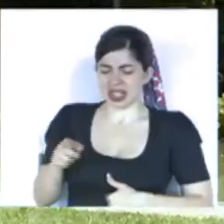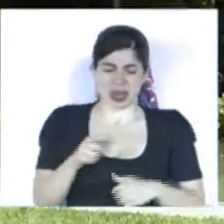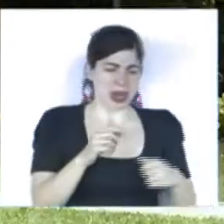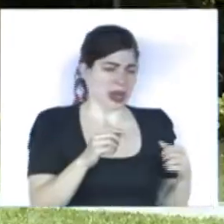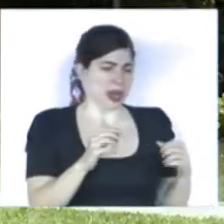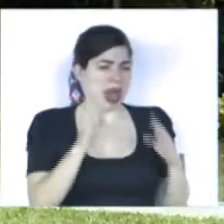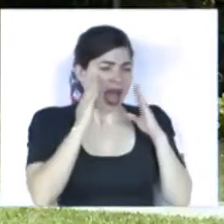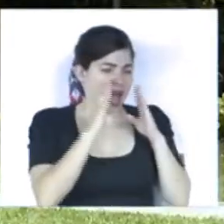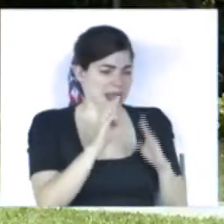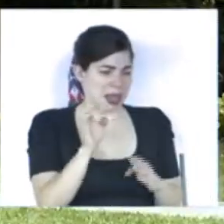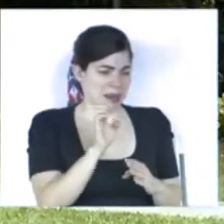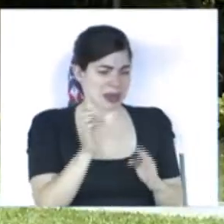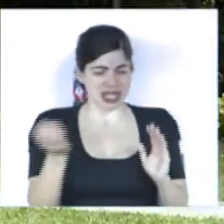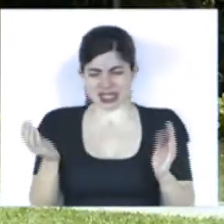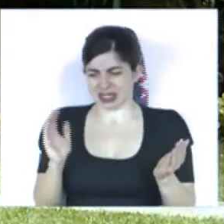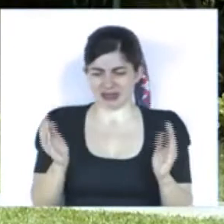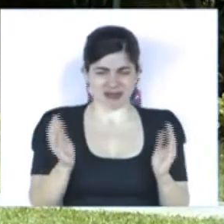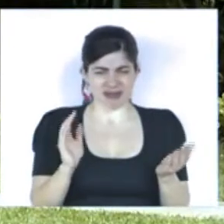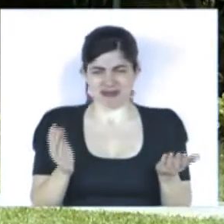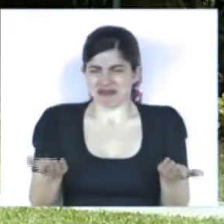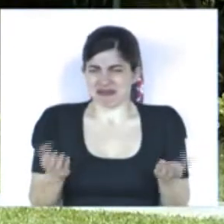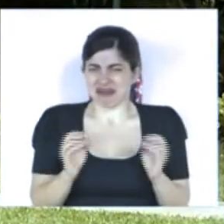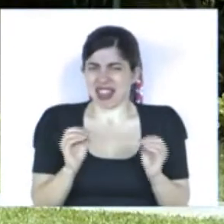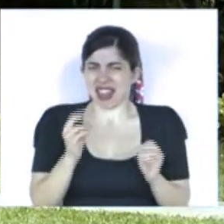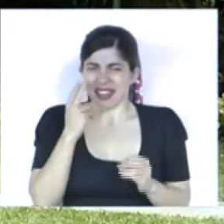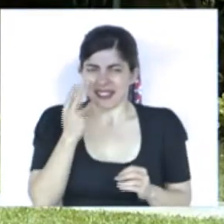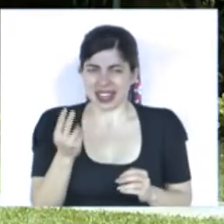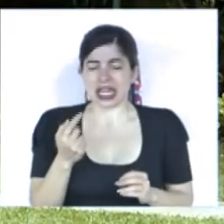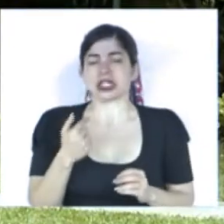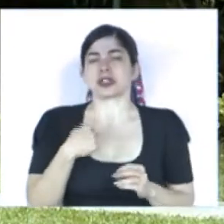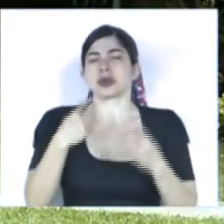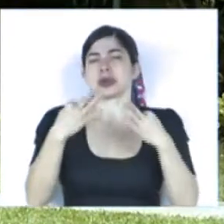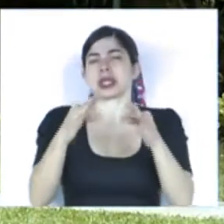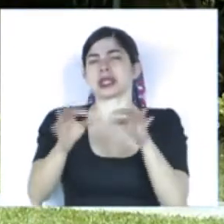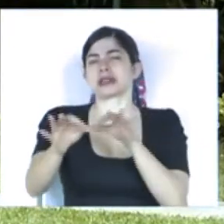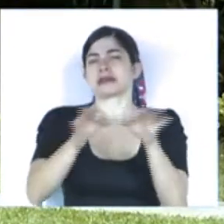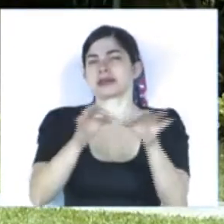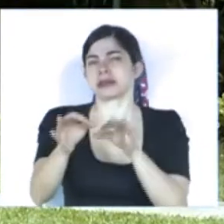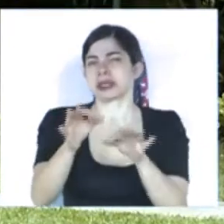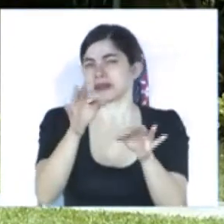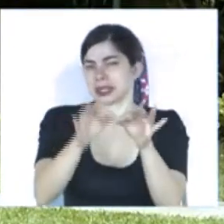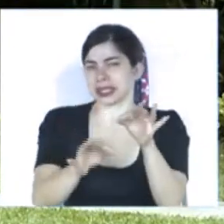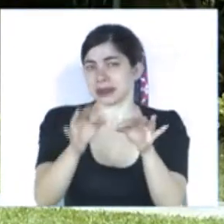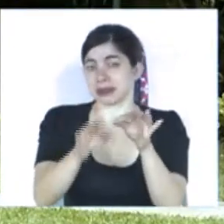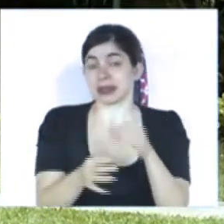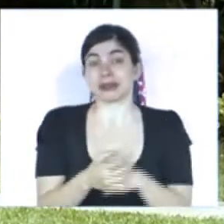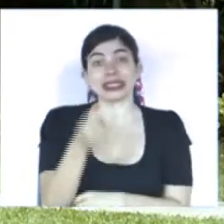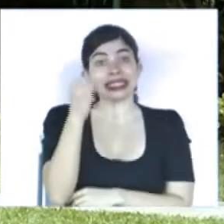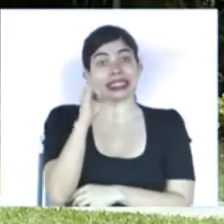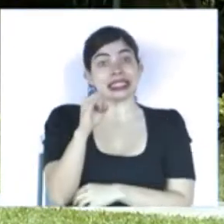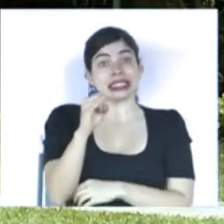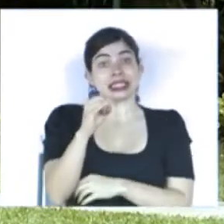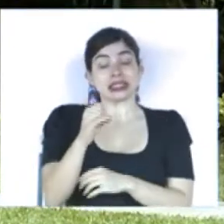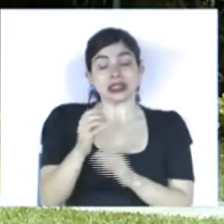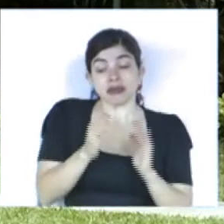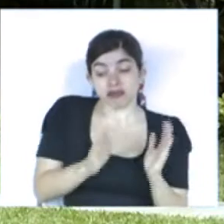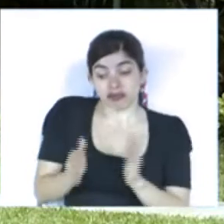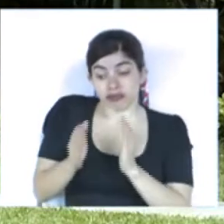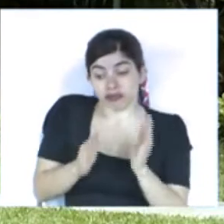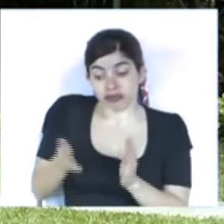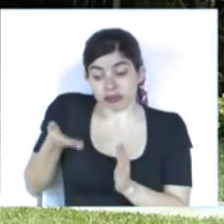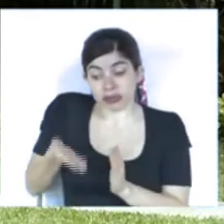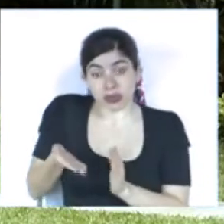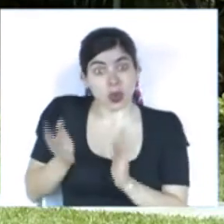emergencias. Yo voy a tratar de explicarlo muy sencillo. Cuando no se dispone de la capacidad logística